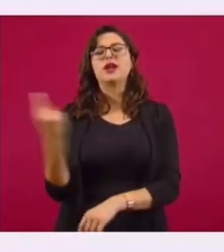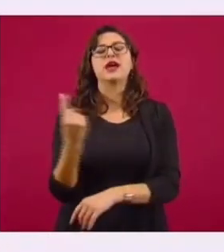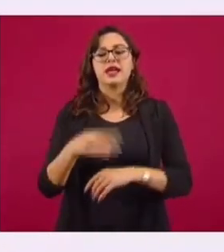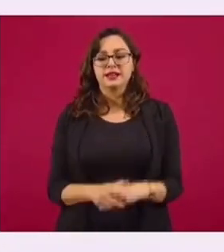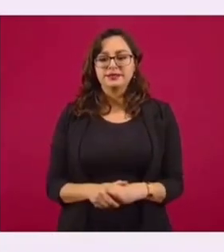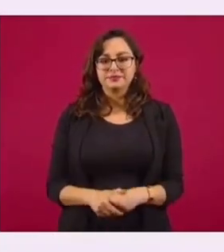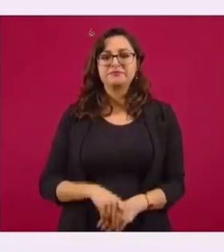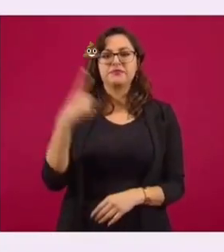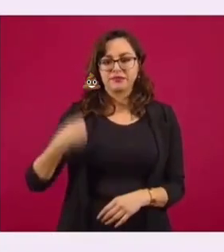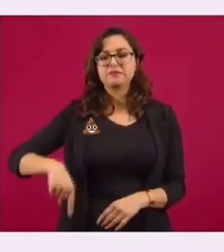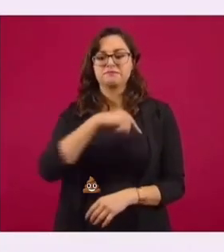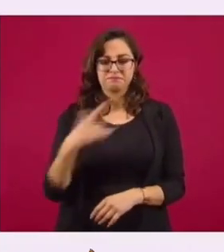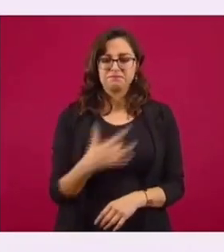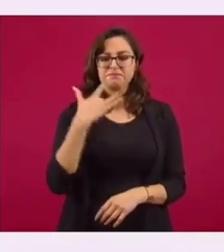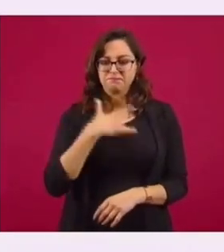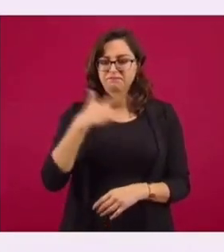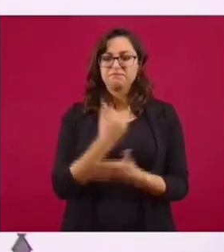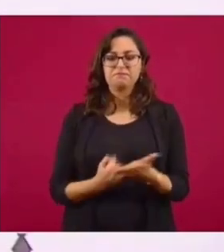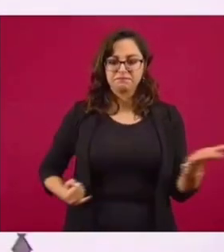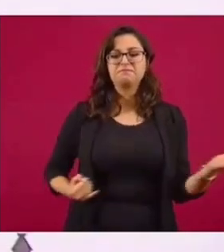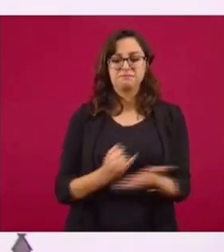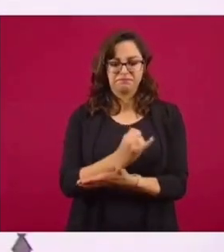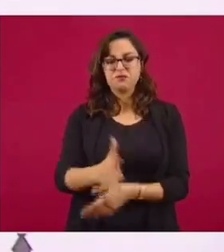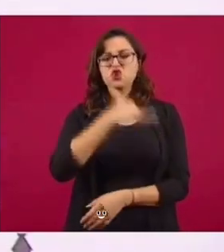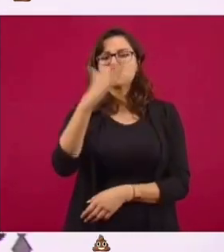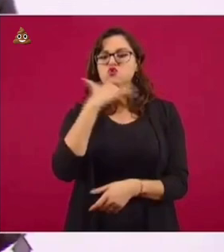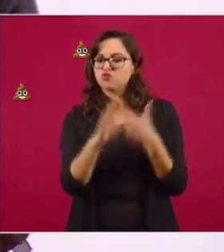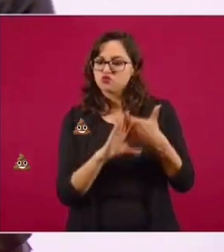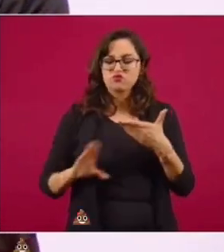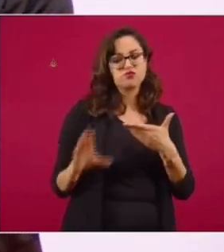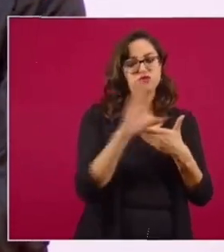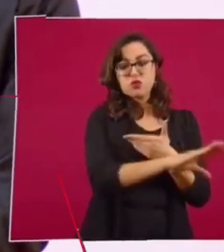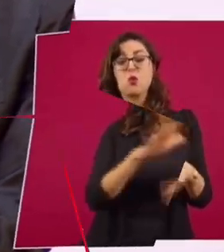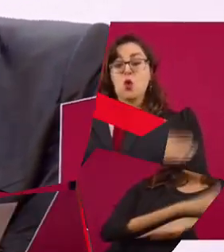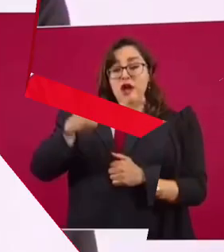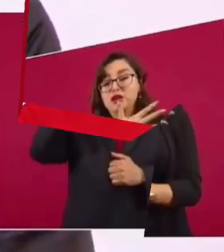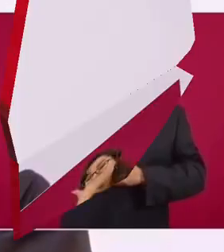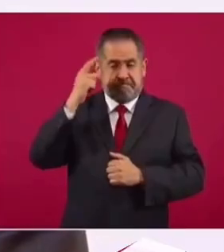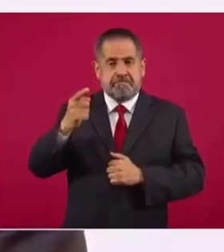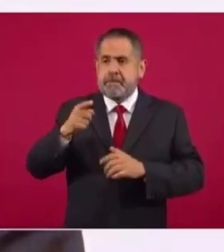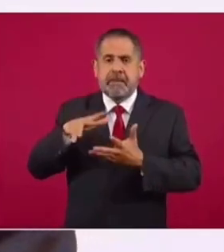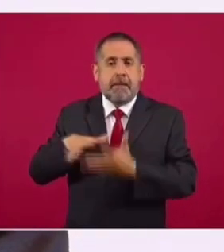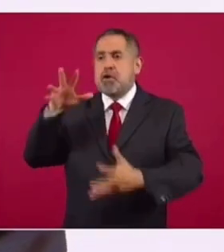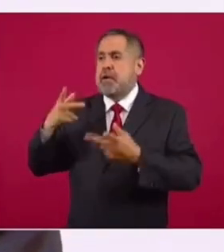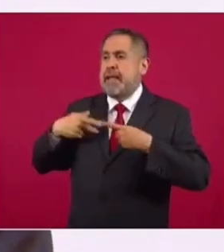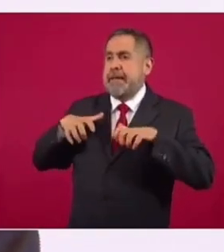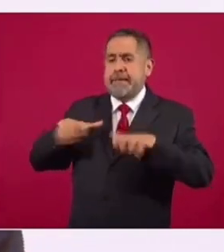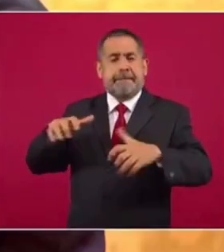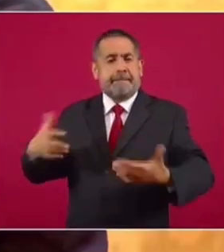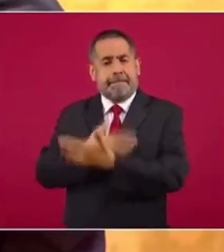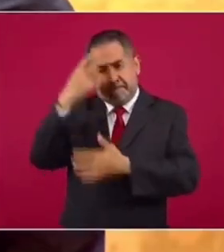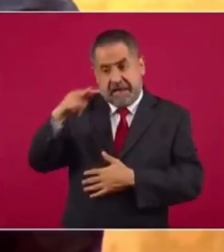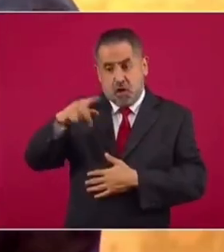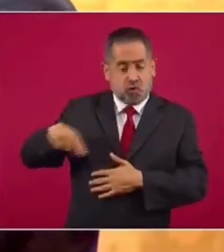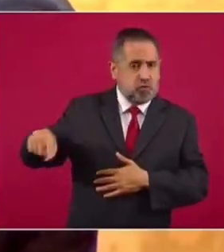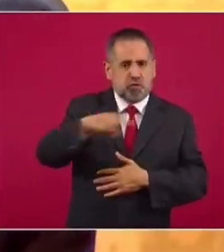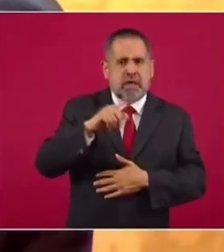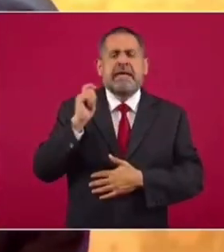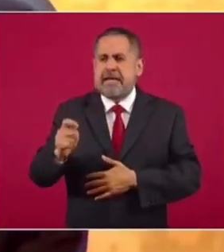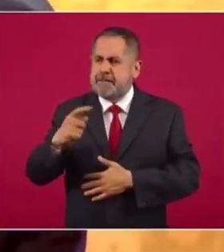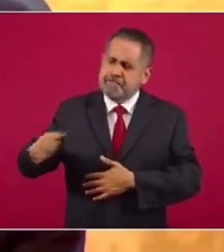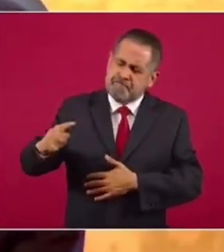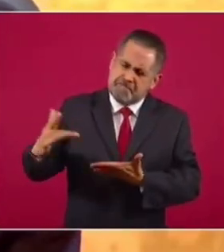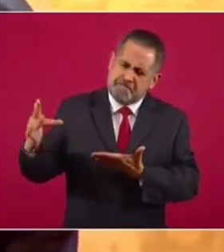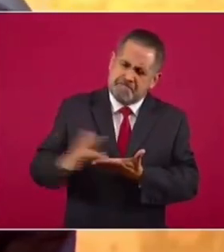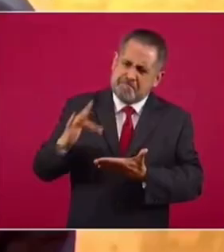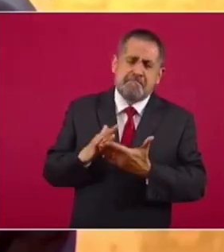en primer término, la peste de la corrupción que tanto daño ha causado. La mayoría de los mexicanos está respaldando